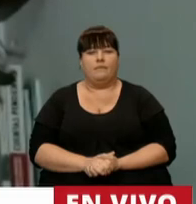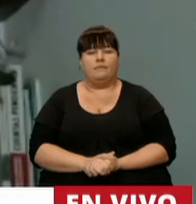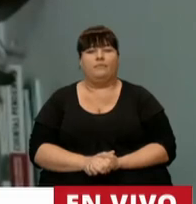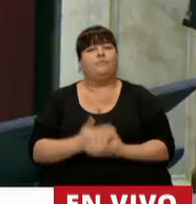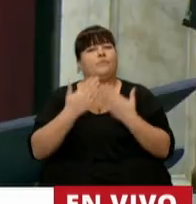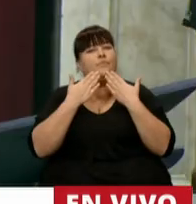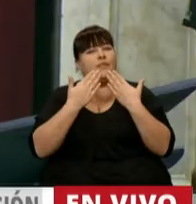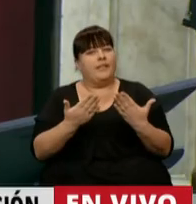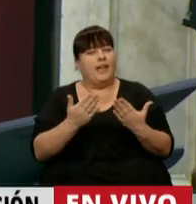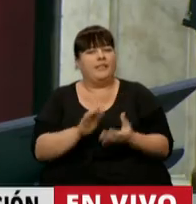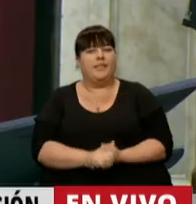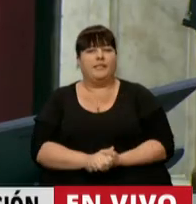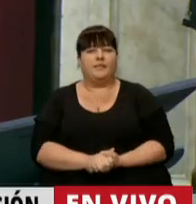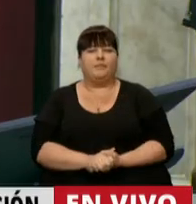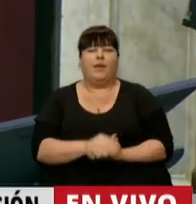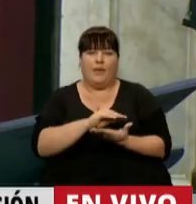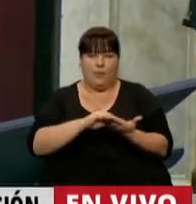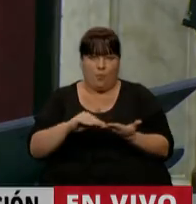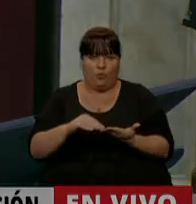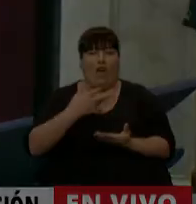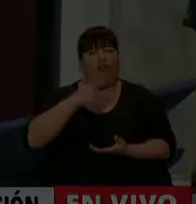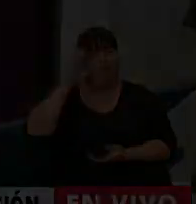Gracias, Diputado Fernández. Diputado Fernández.